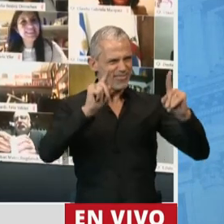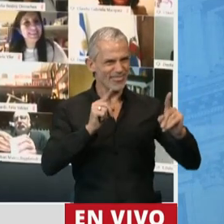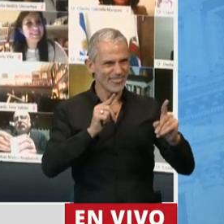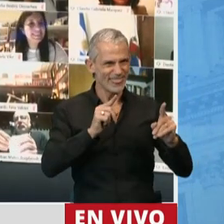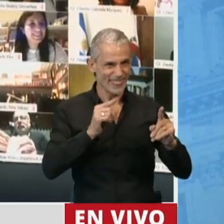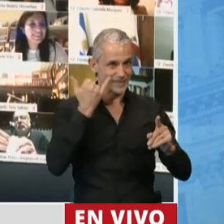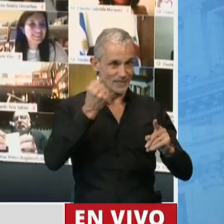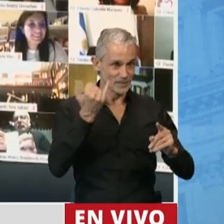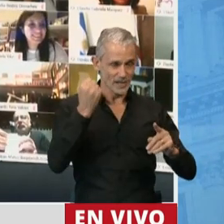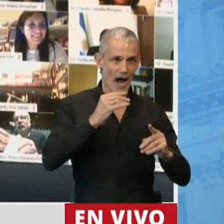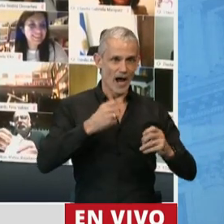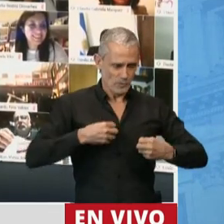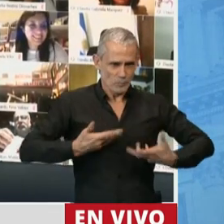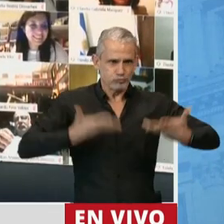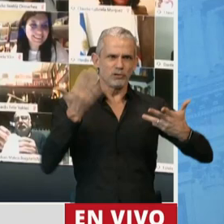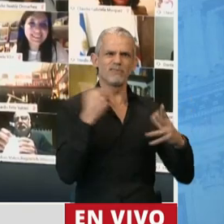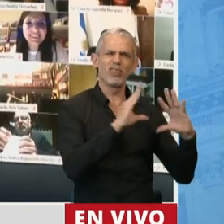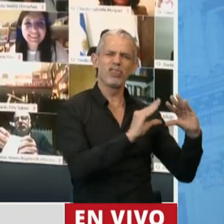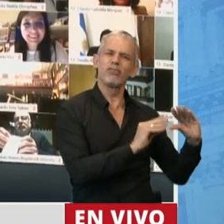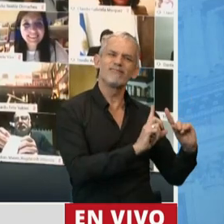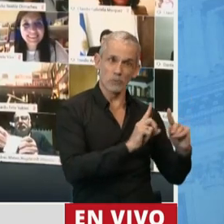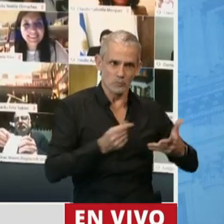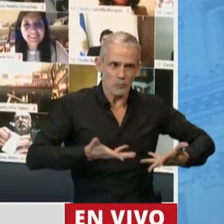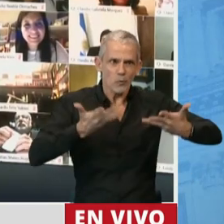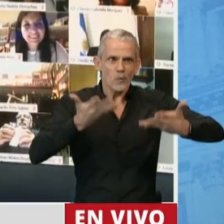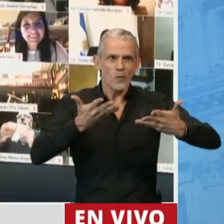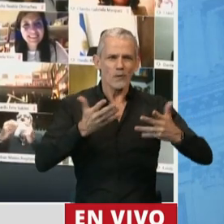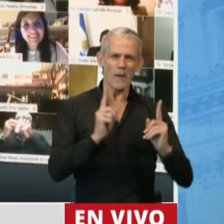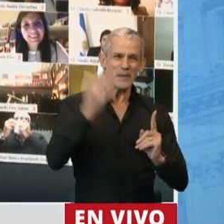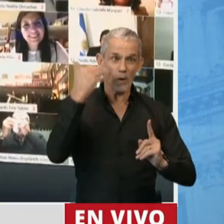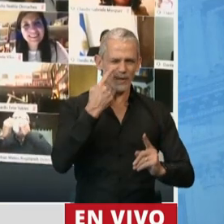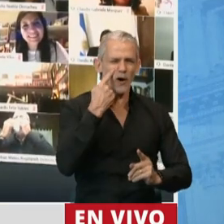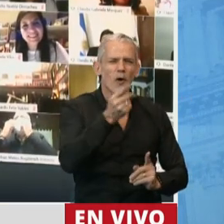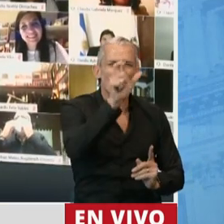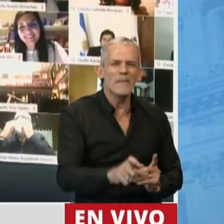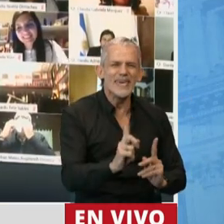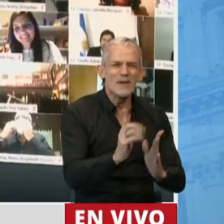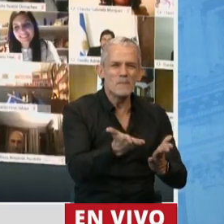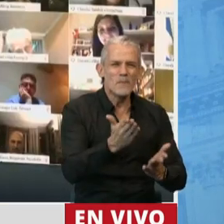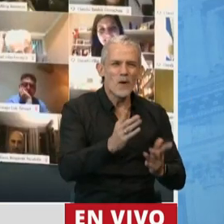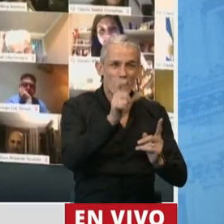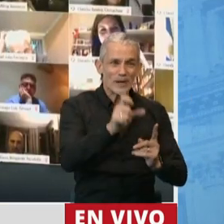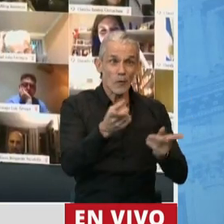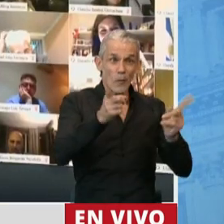Se lo notaba mucho más encendido, mucho más cercano al que uno había conocido habitualmente.